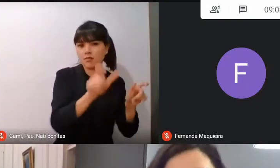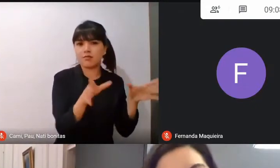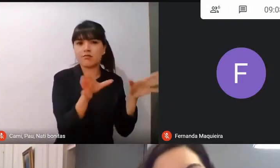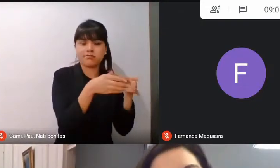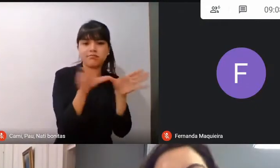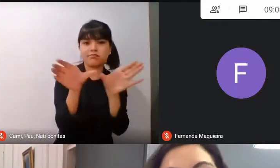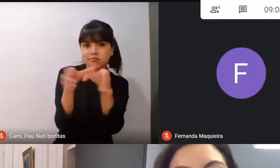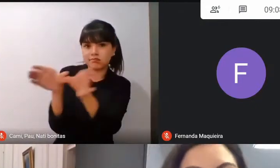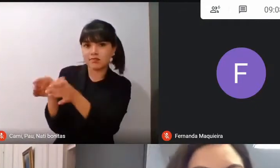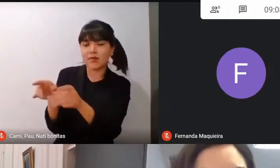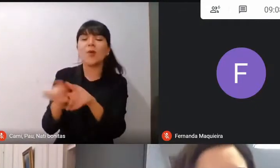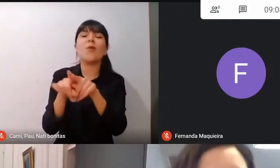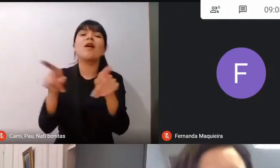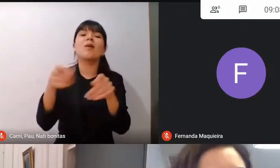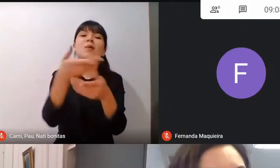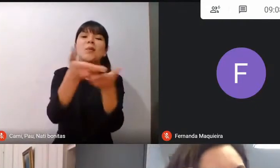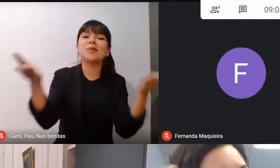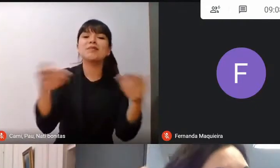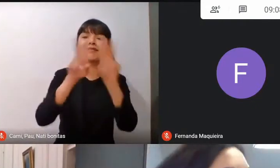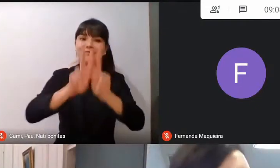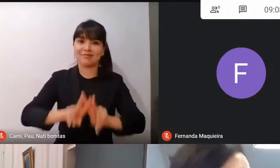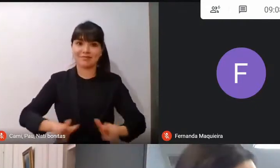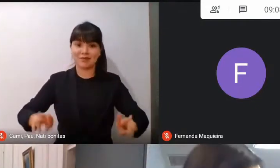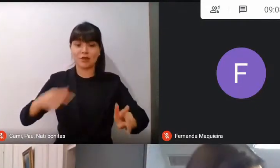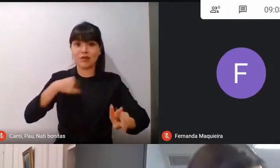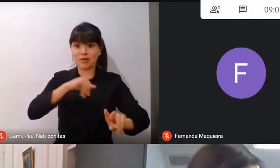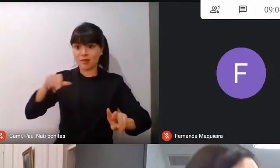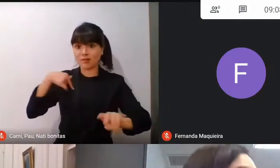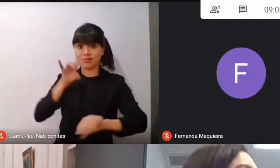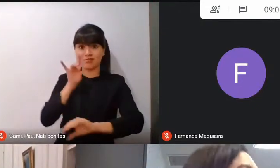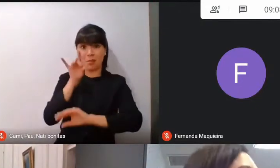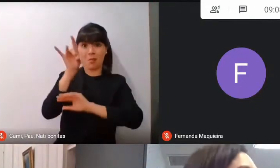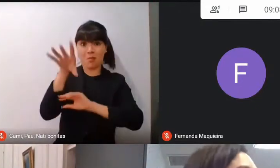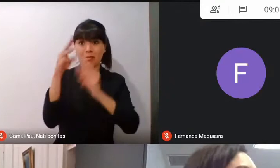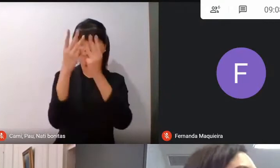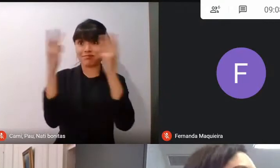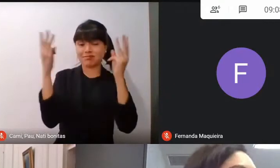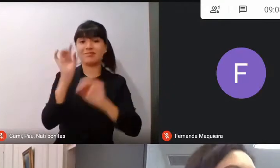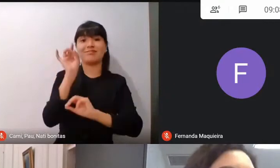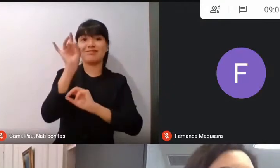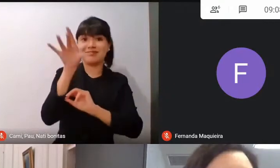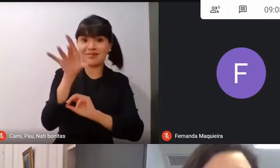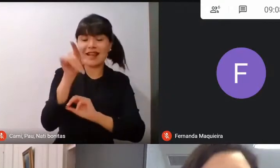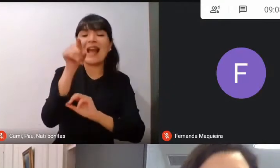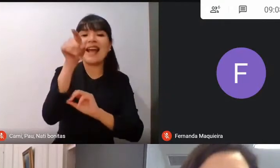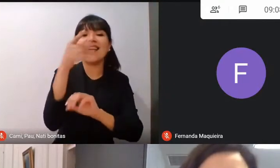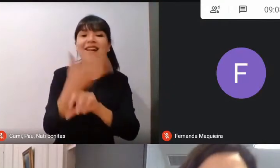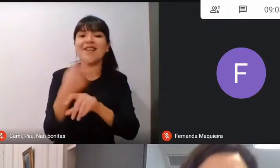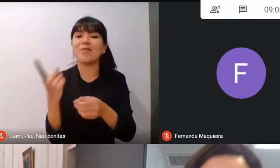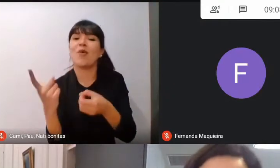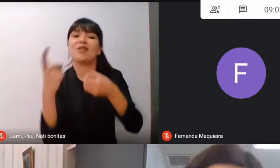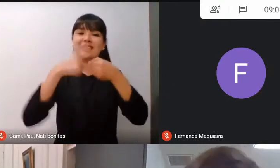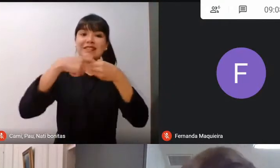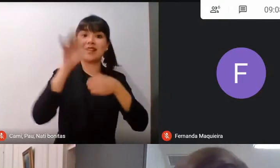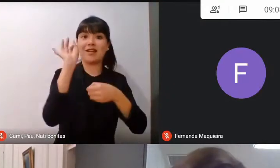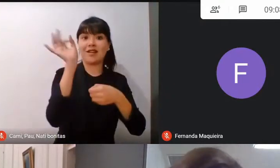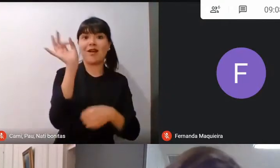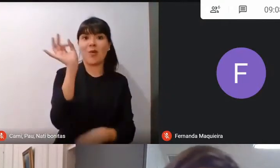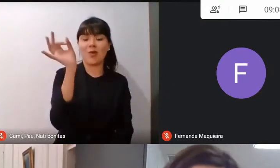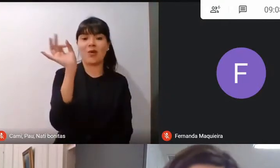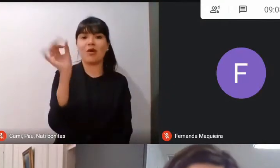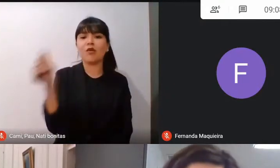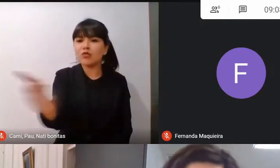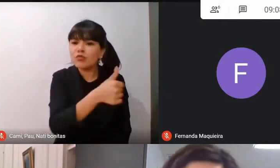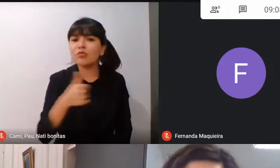tranquilidad, que efectivamente el siguiente link es el que los invita a esa reunión, donde ahí todos podemos